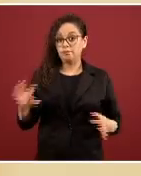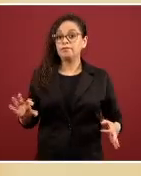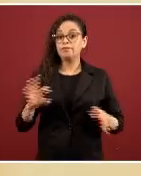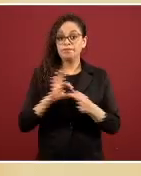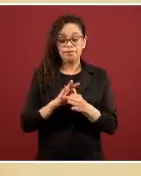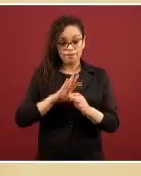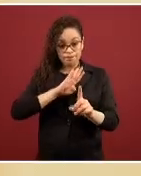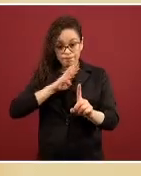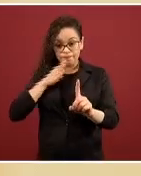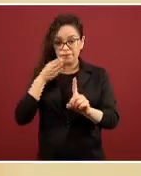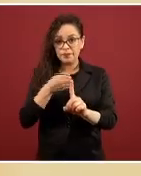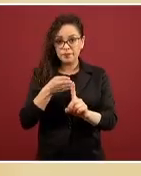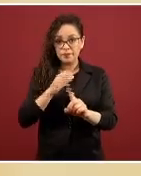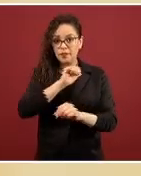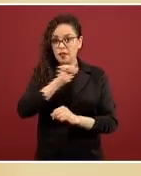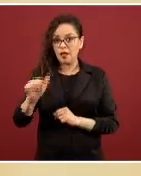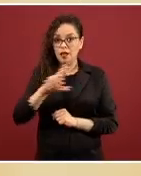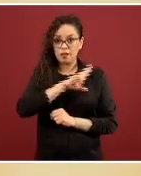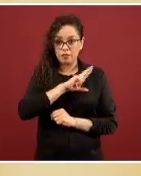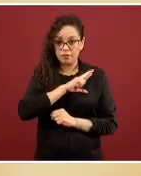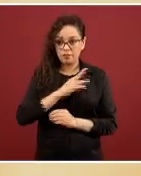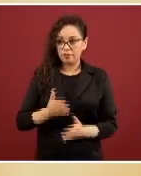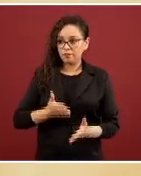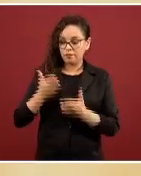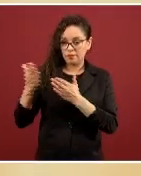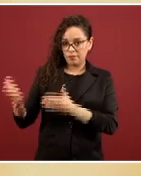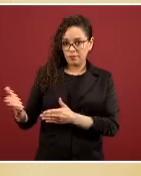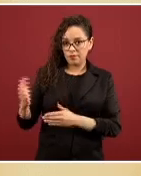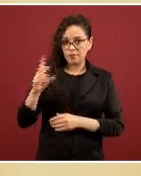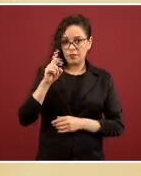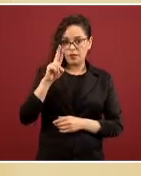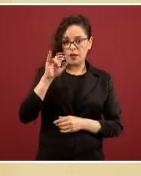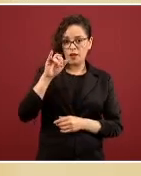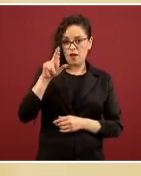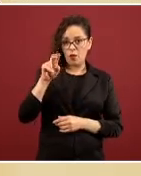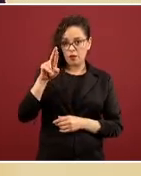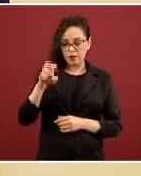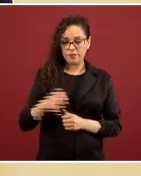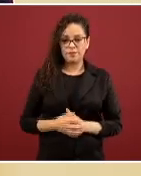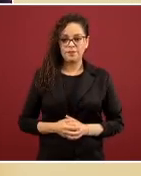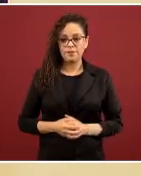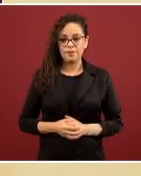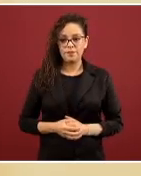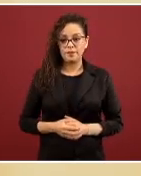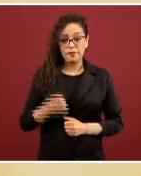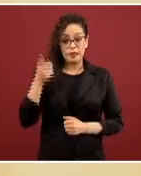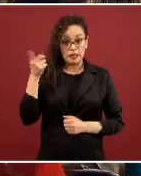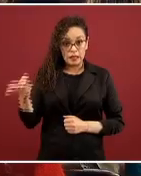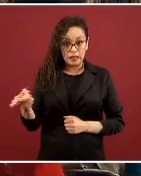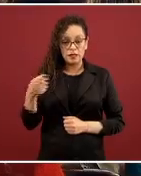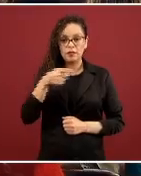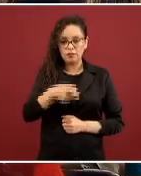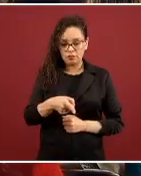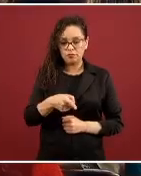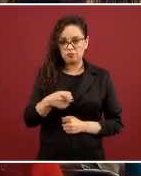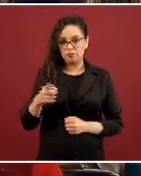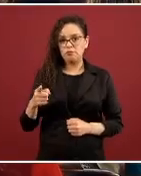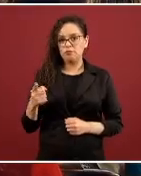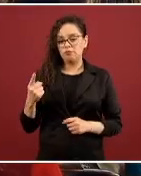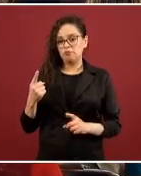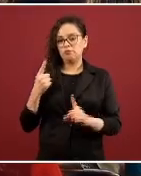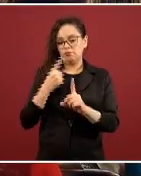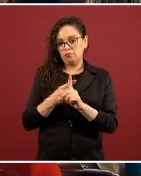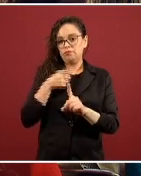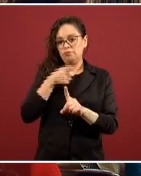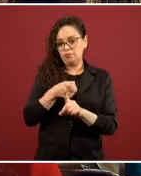para los hospitales privados es el doctor Ruy López Ridaura, que al final del día él va a ser el interlocutor con el doctor Mario